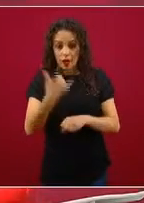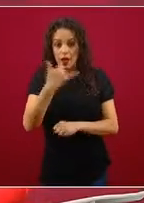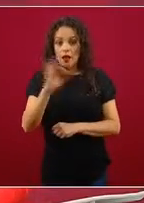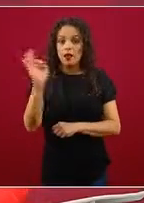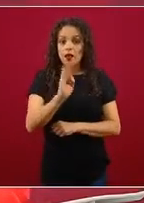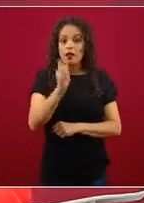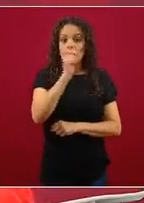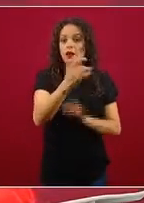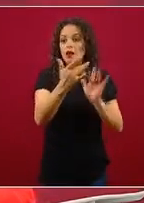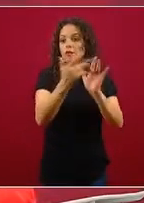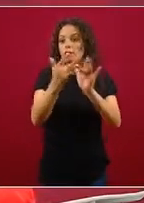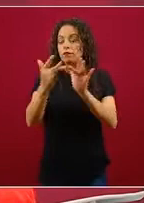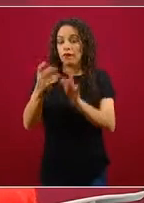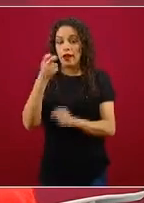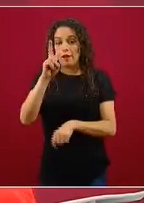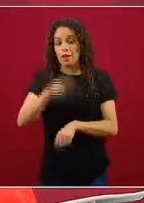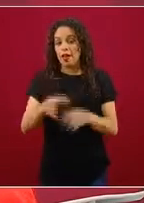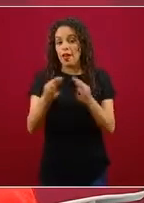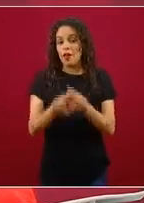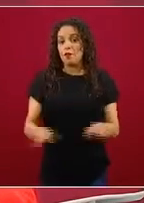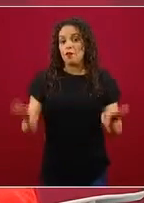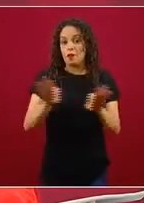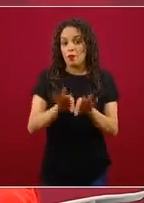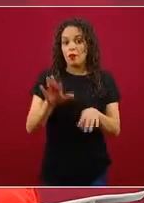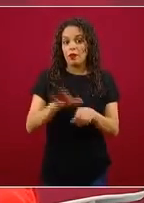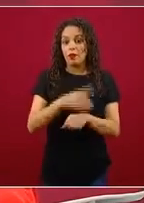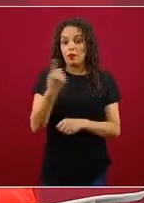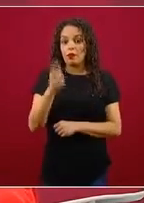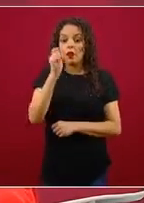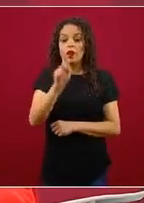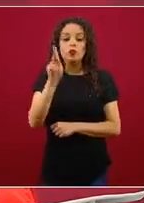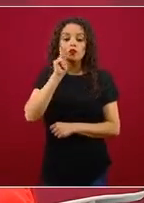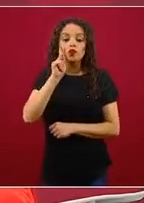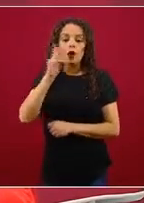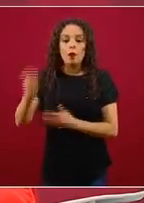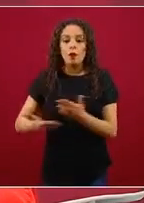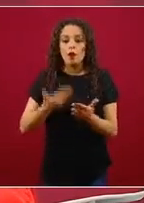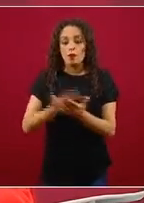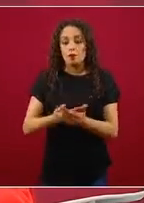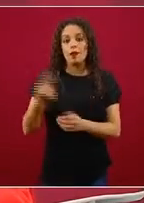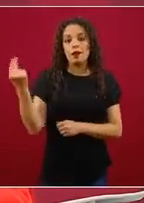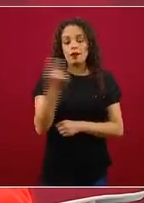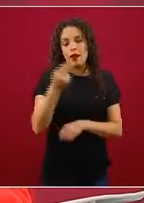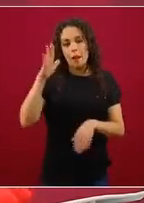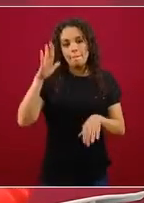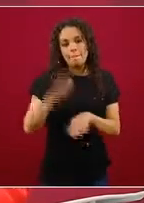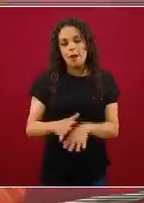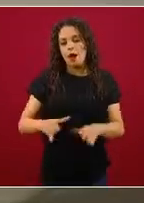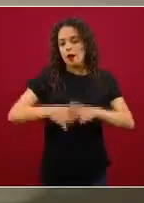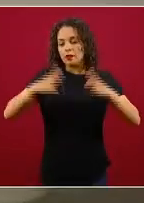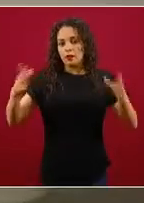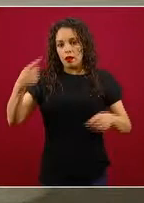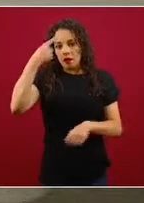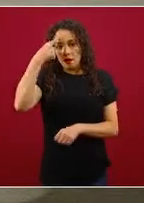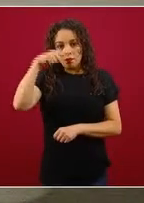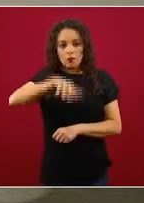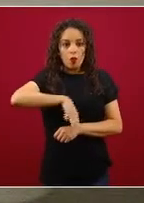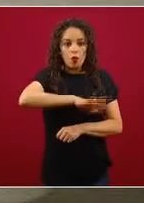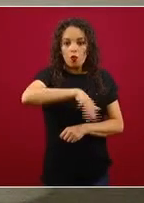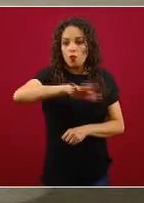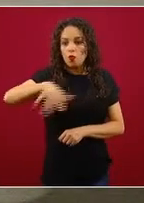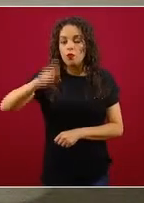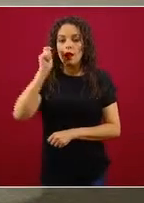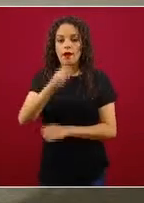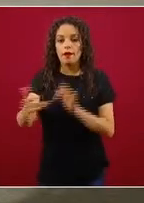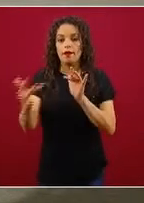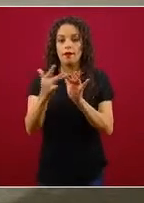pero también las pruebas que se propone intensificar, ampliar y el rastreo de contactos. Y por supuesto,